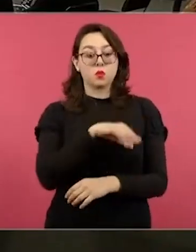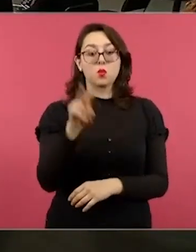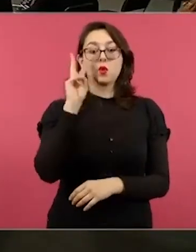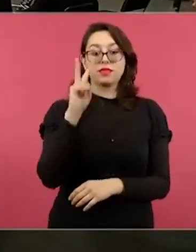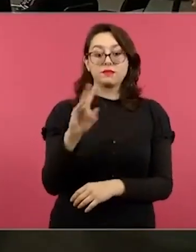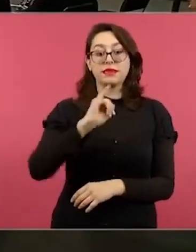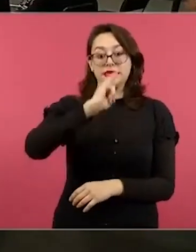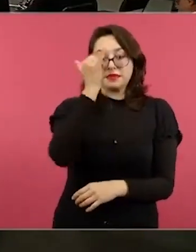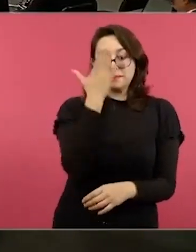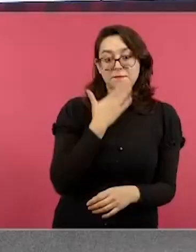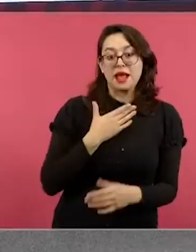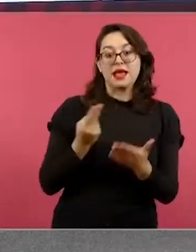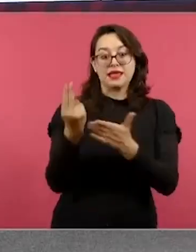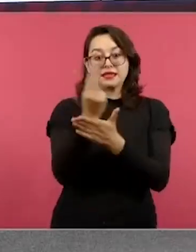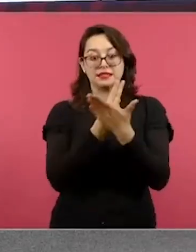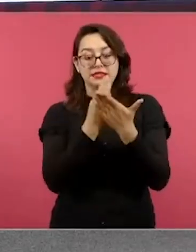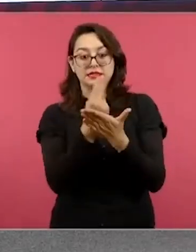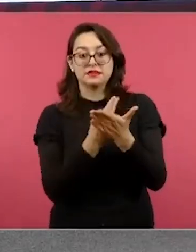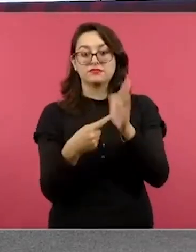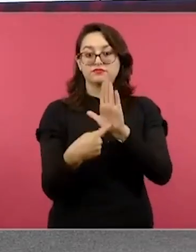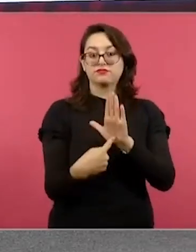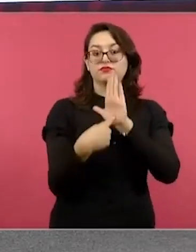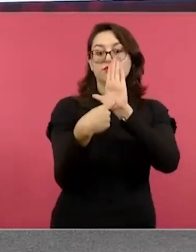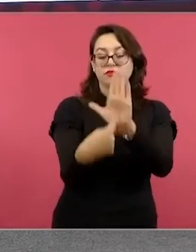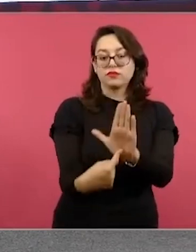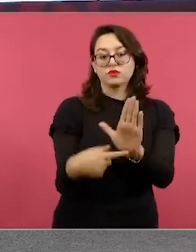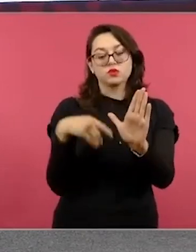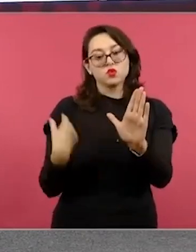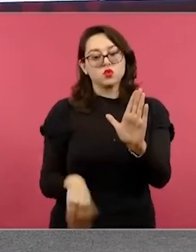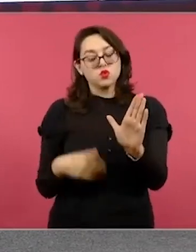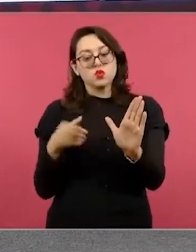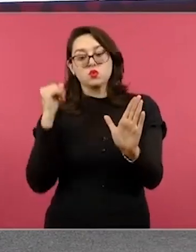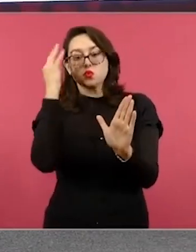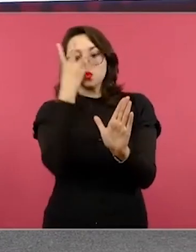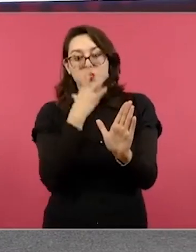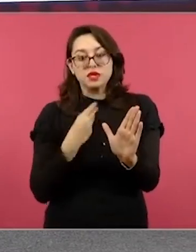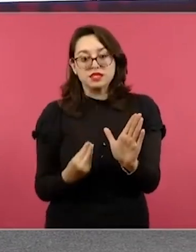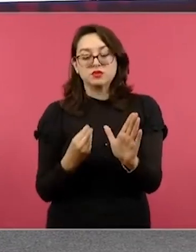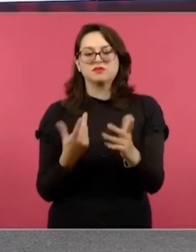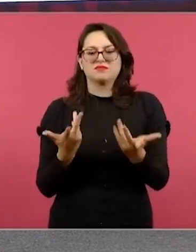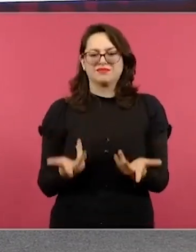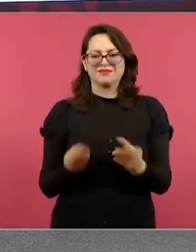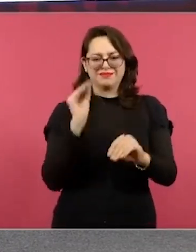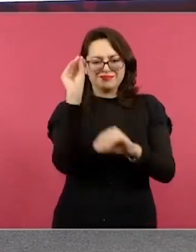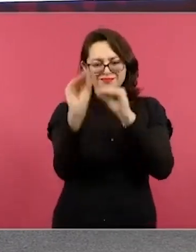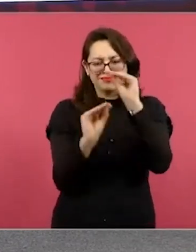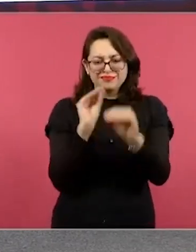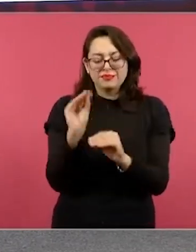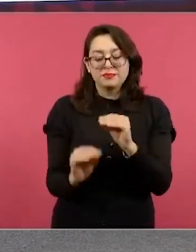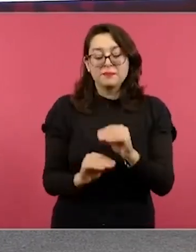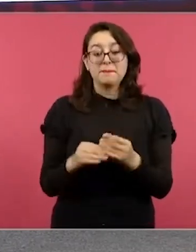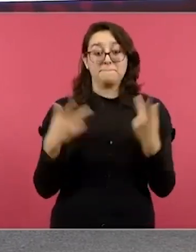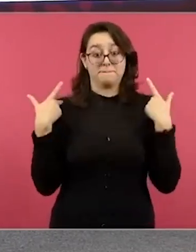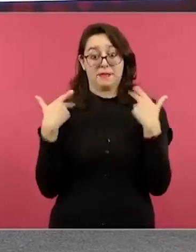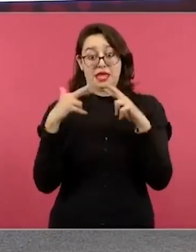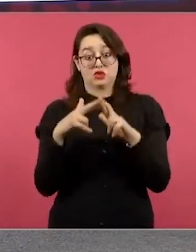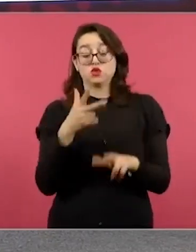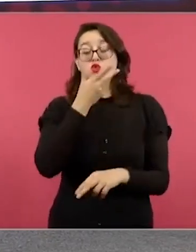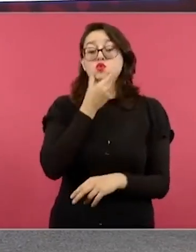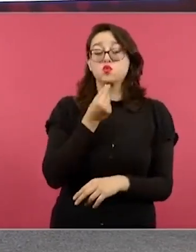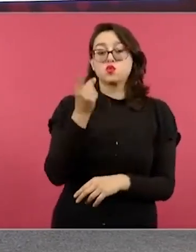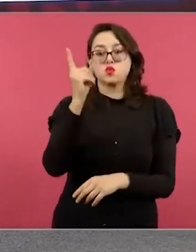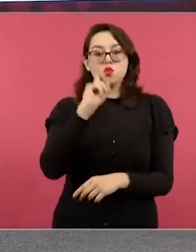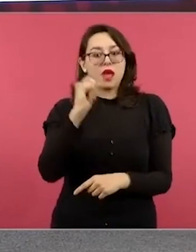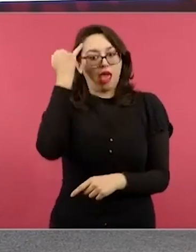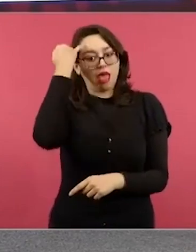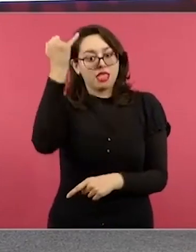donde maestras, maestros, ilustradores, ilustradoras, se han compaginado para presentarnos imágenes de